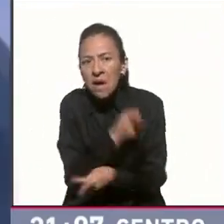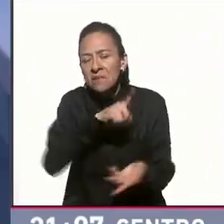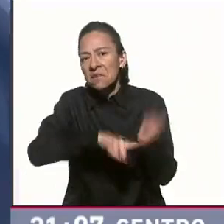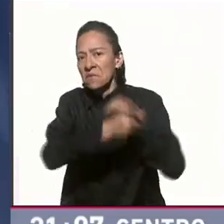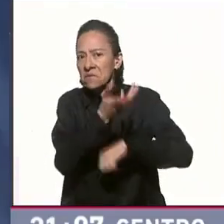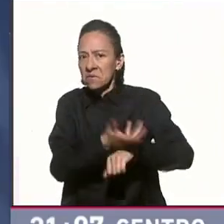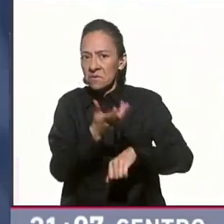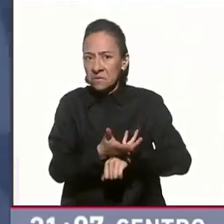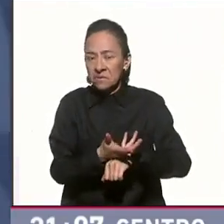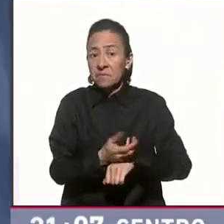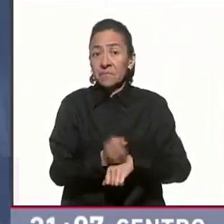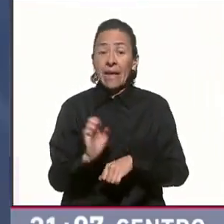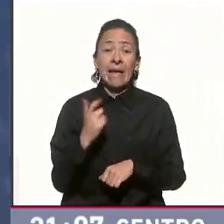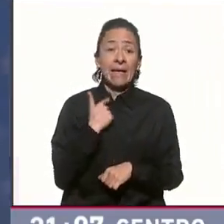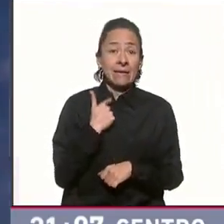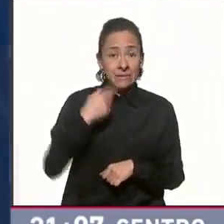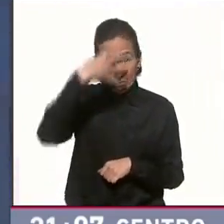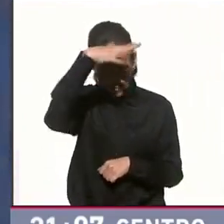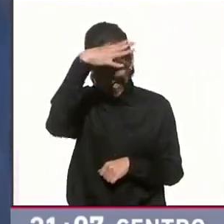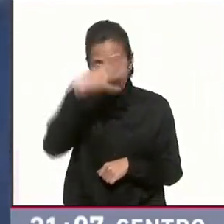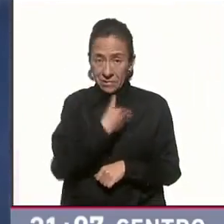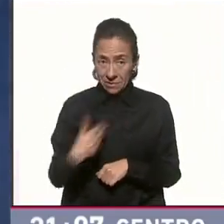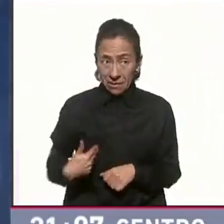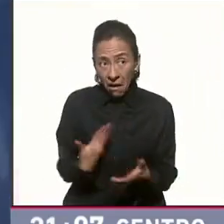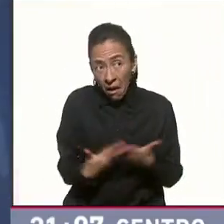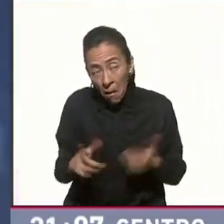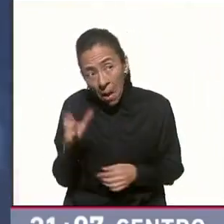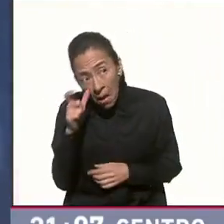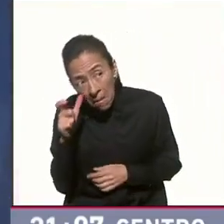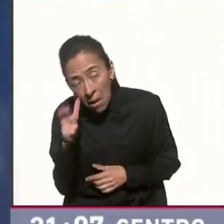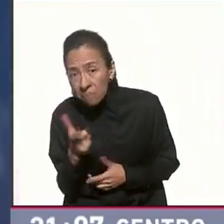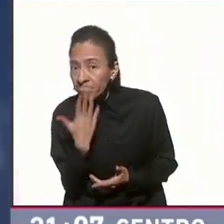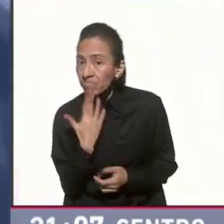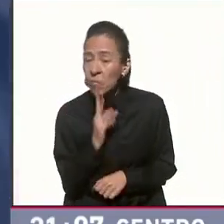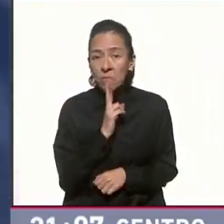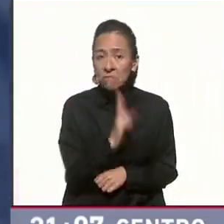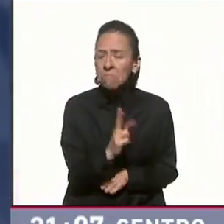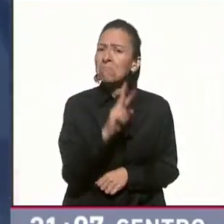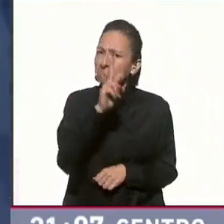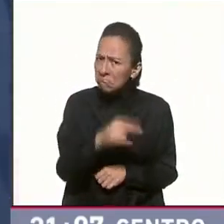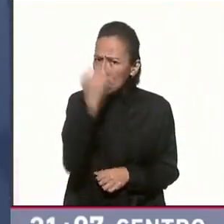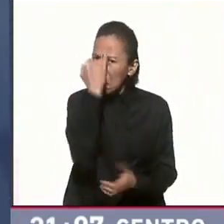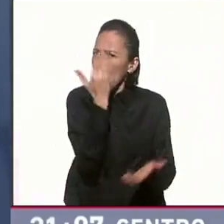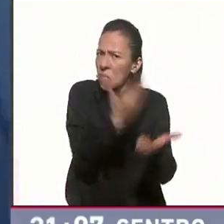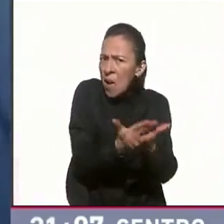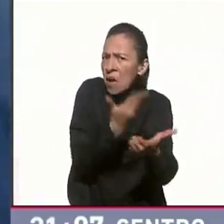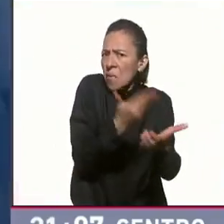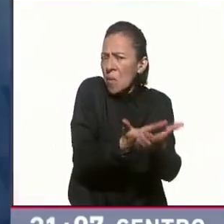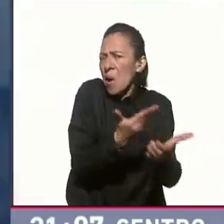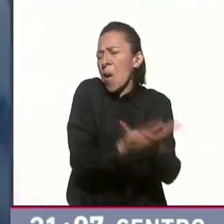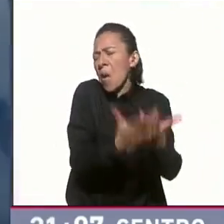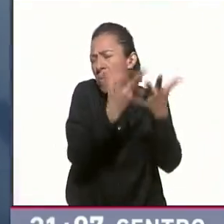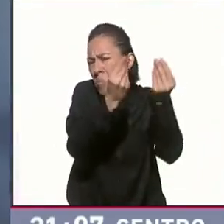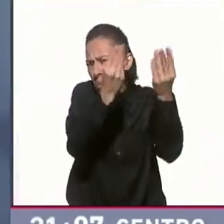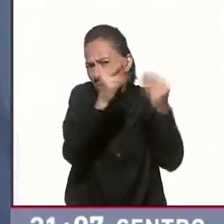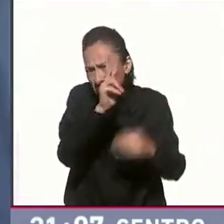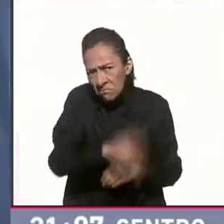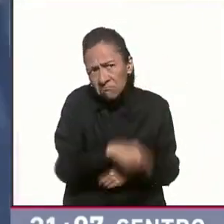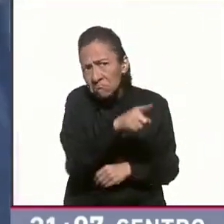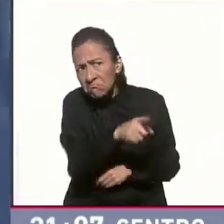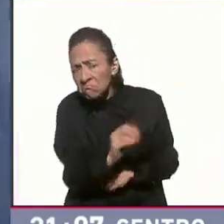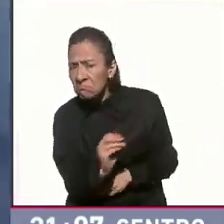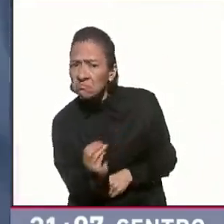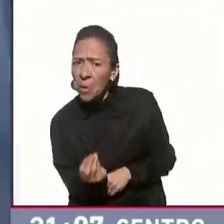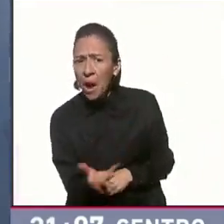ni ahora del presidente Biden, a quienes les ha enviado infinidad de propuestas, pero no se ha hecho nada. 11 Noticias,